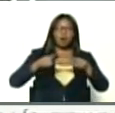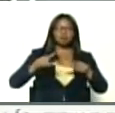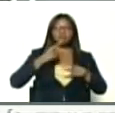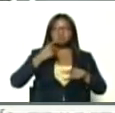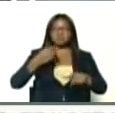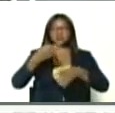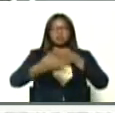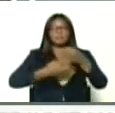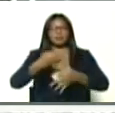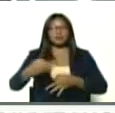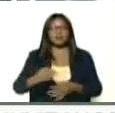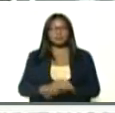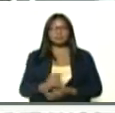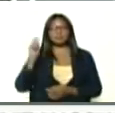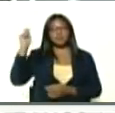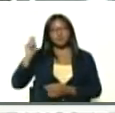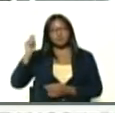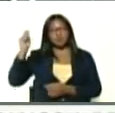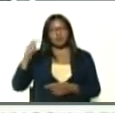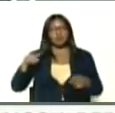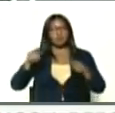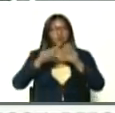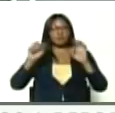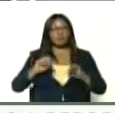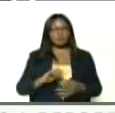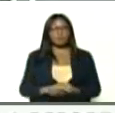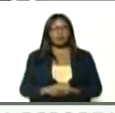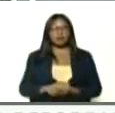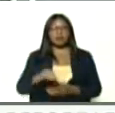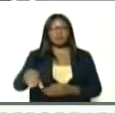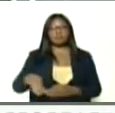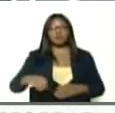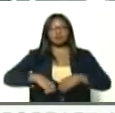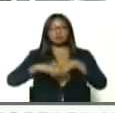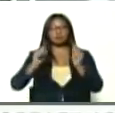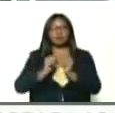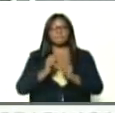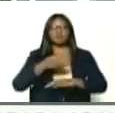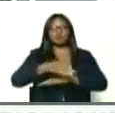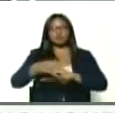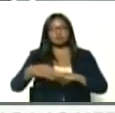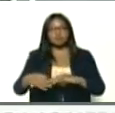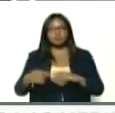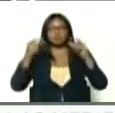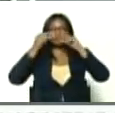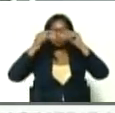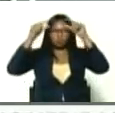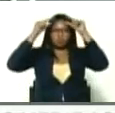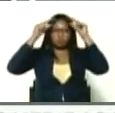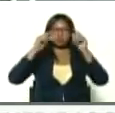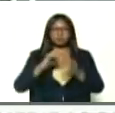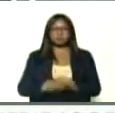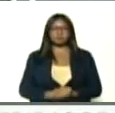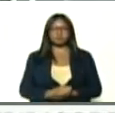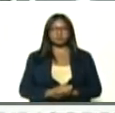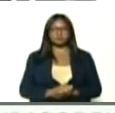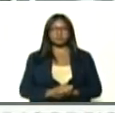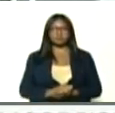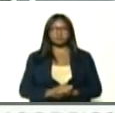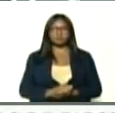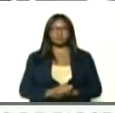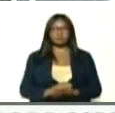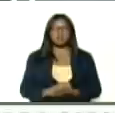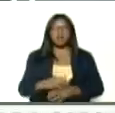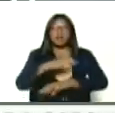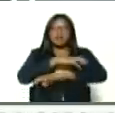decía, el diputado José Marcano, en el estado de Anzuate, y en el municipio, Simón Rodríguez, en el Tigre, y específicamente,